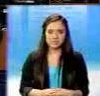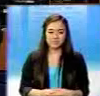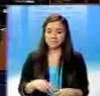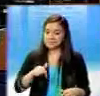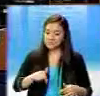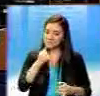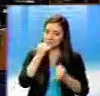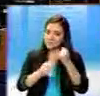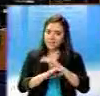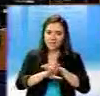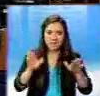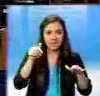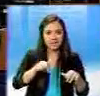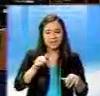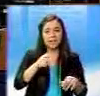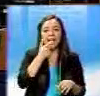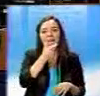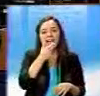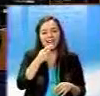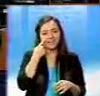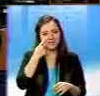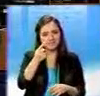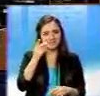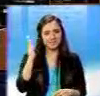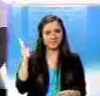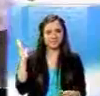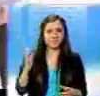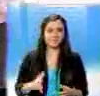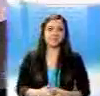Y ahora los dejamos con las inolvidables. Veamos.